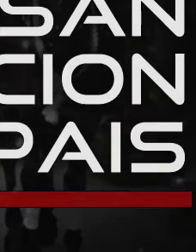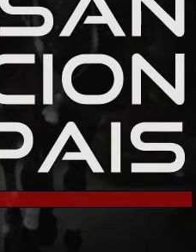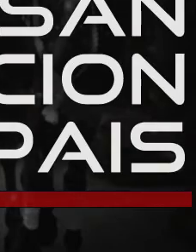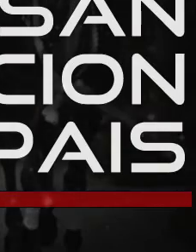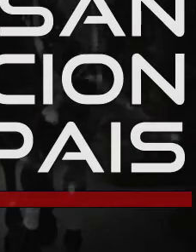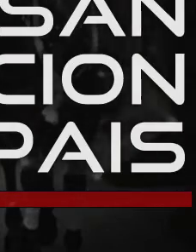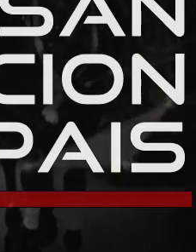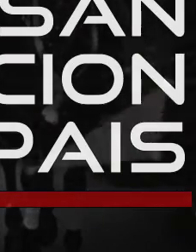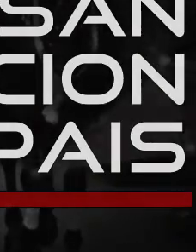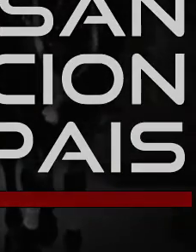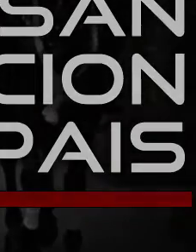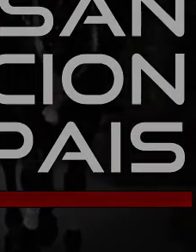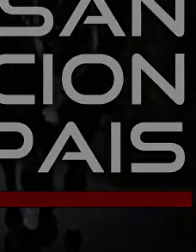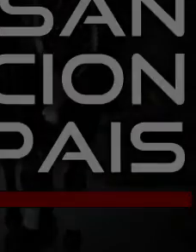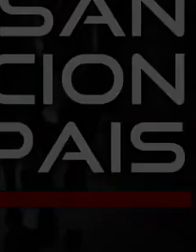¡Gracias! ¡Gracias! ¡Gracias!